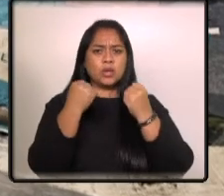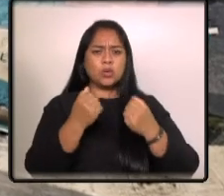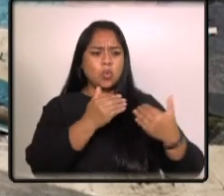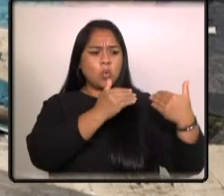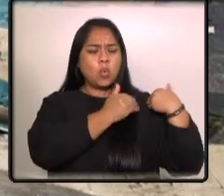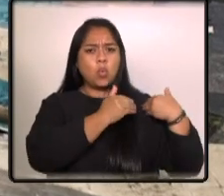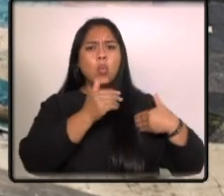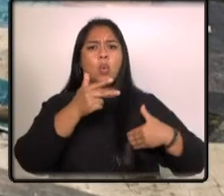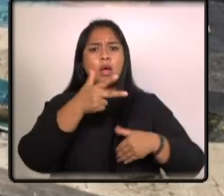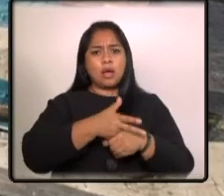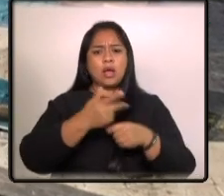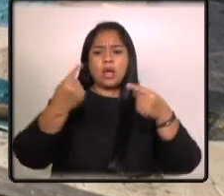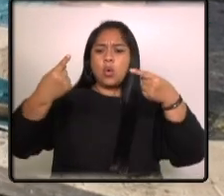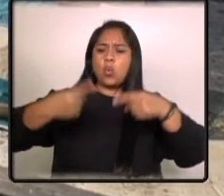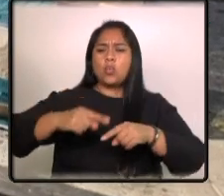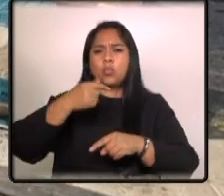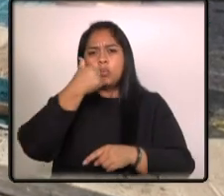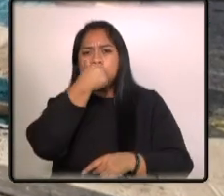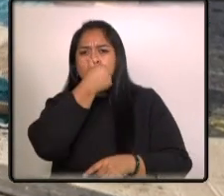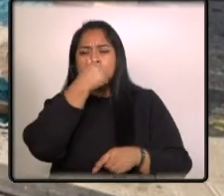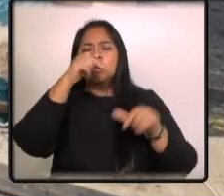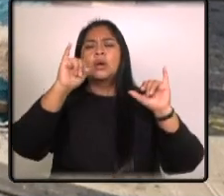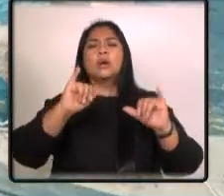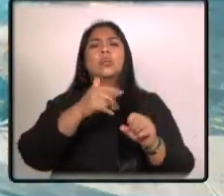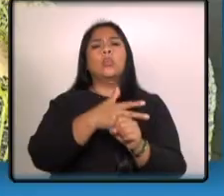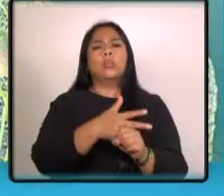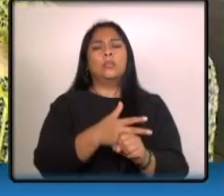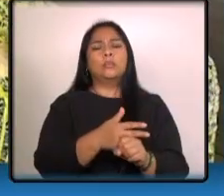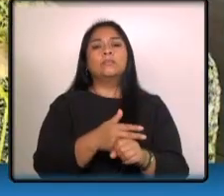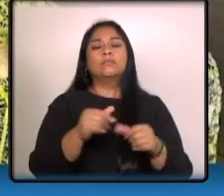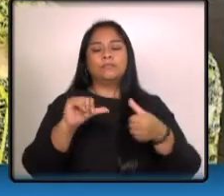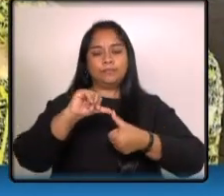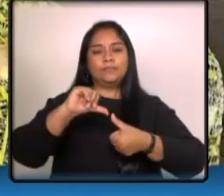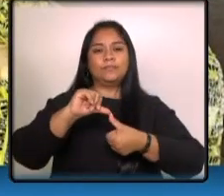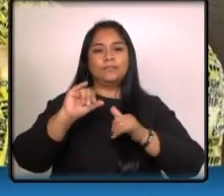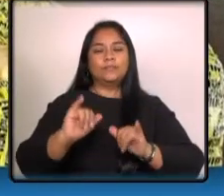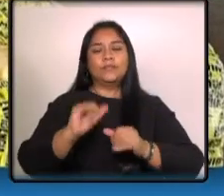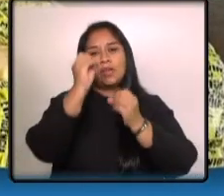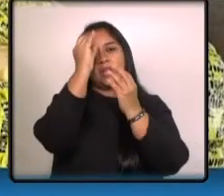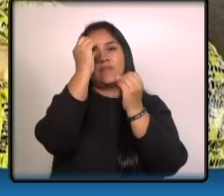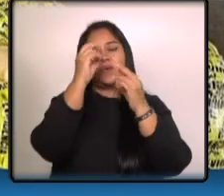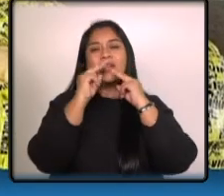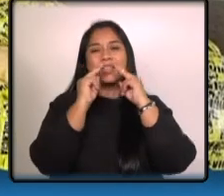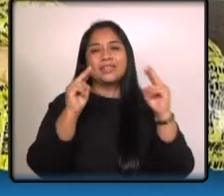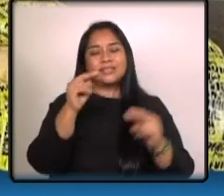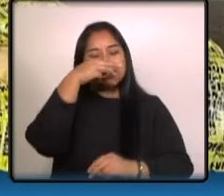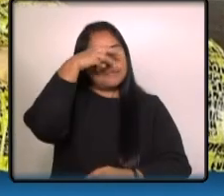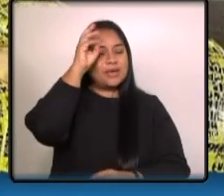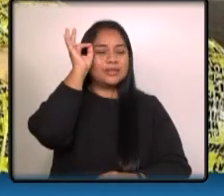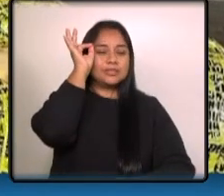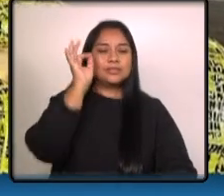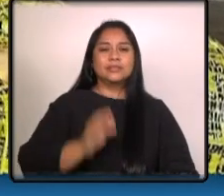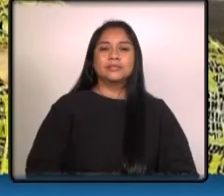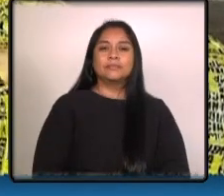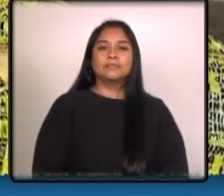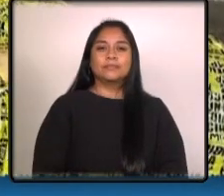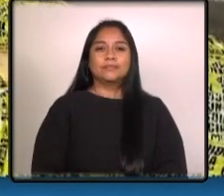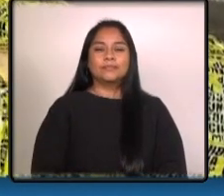contra el flagelo del narcotráfico en nuestra región reportó para el informativo mario antonio chile